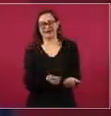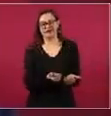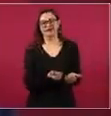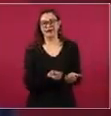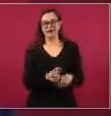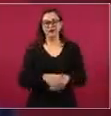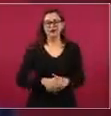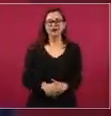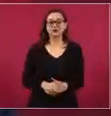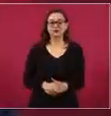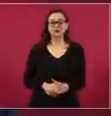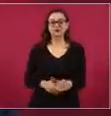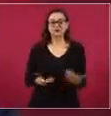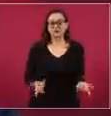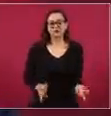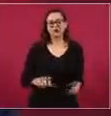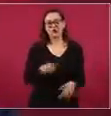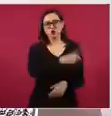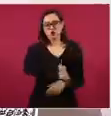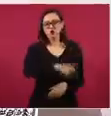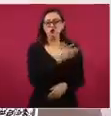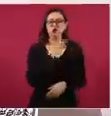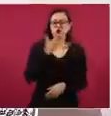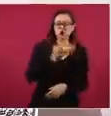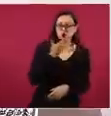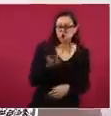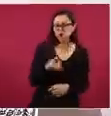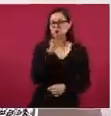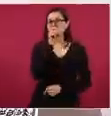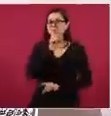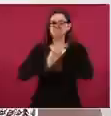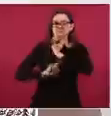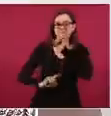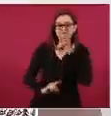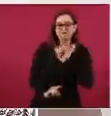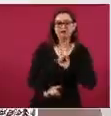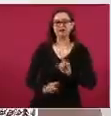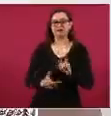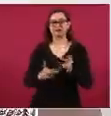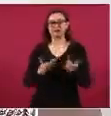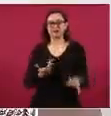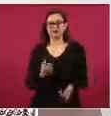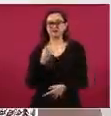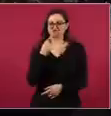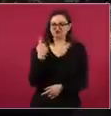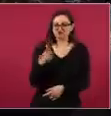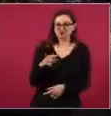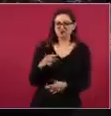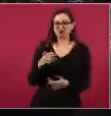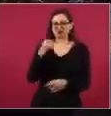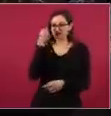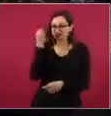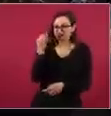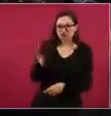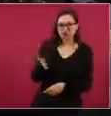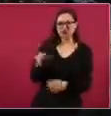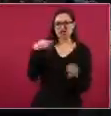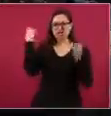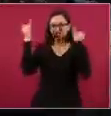la calumnia y las acusaciones sin fundamento,